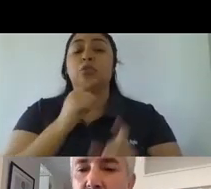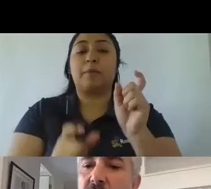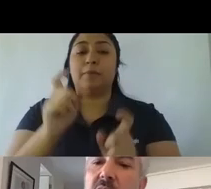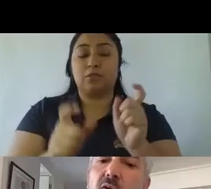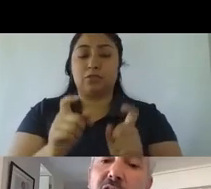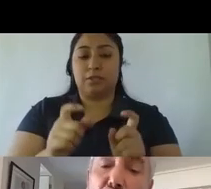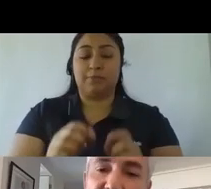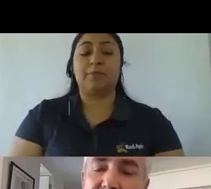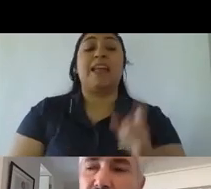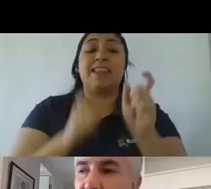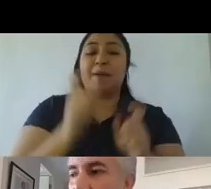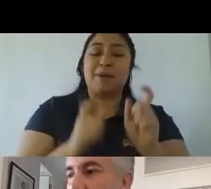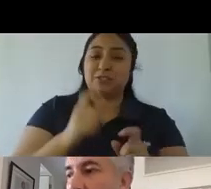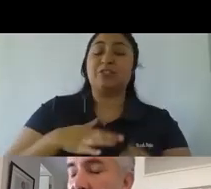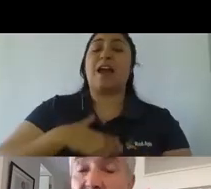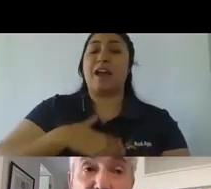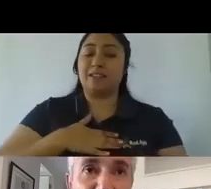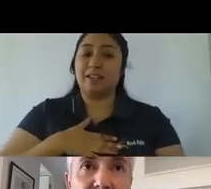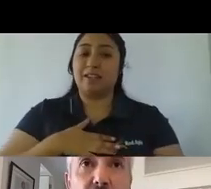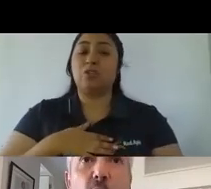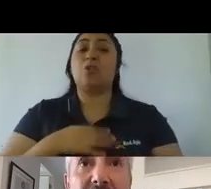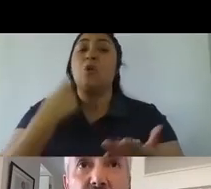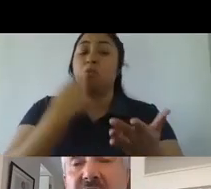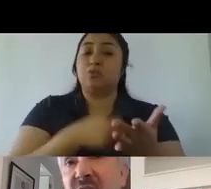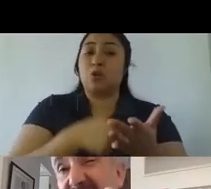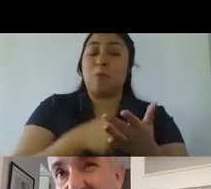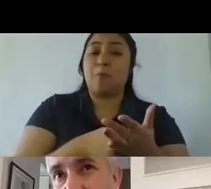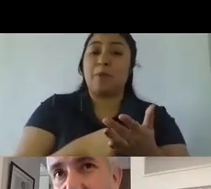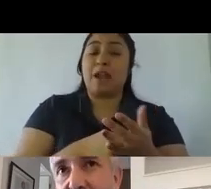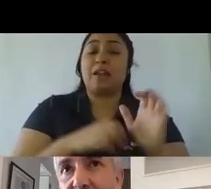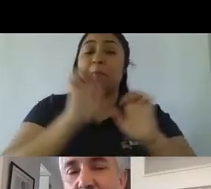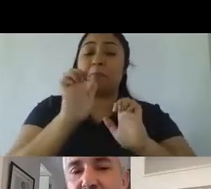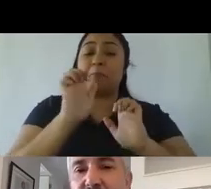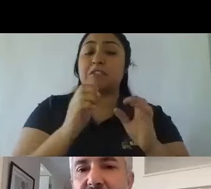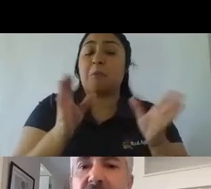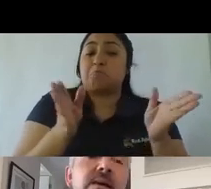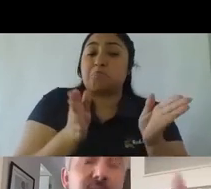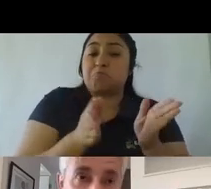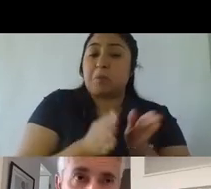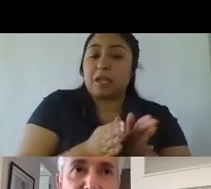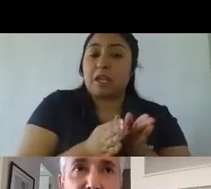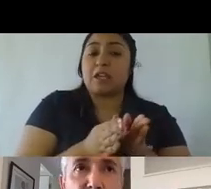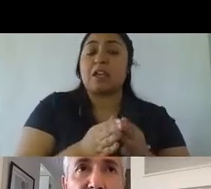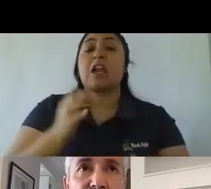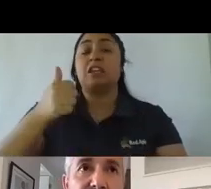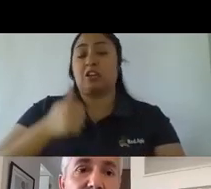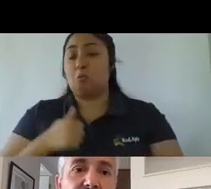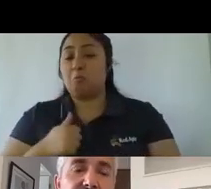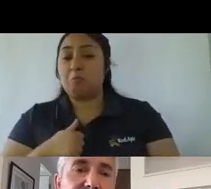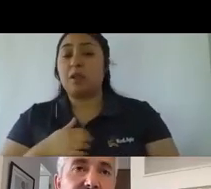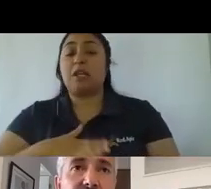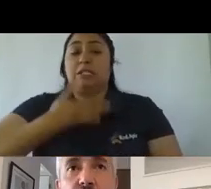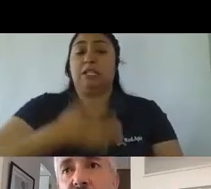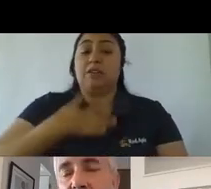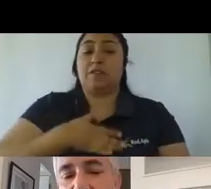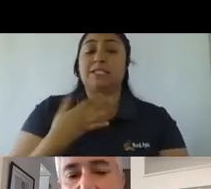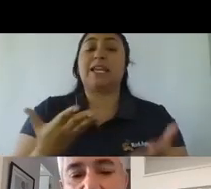comercios con e-commerce que de alguna manera cumplían o satisfacían sus necesidades también vamos a considerar acá que